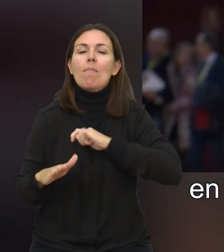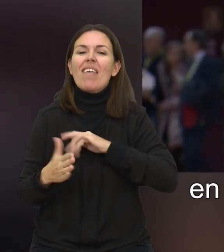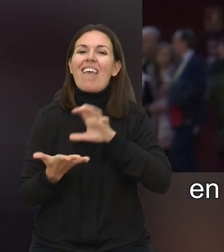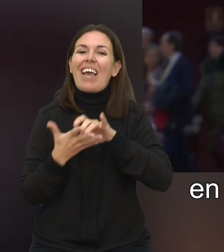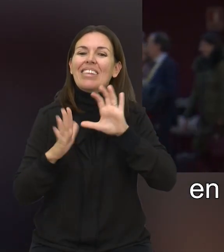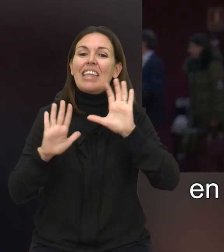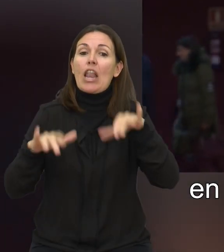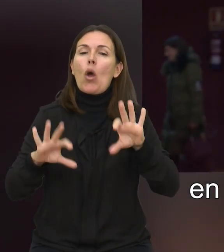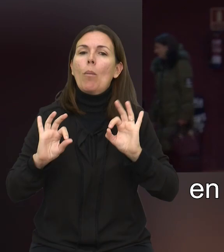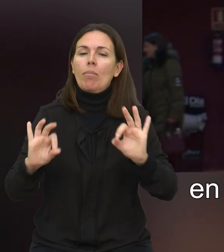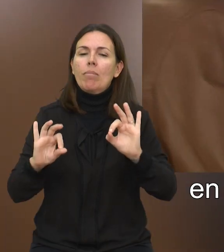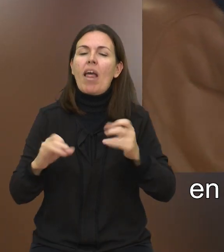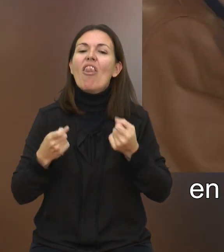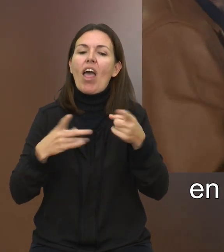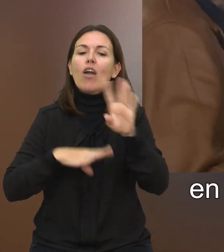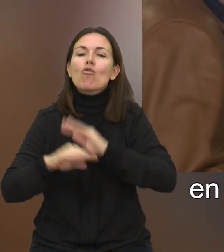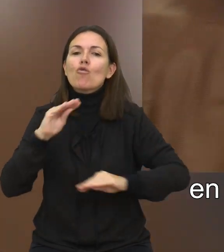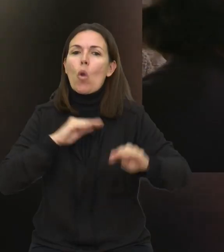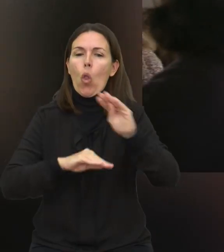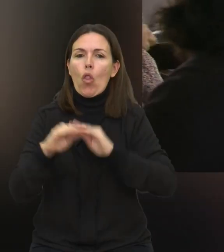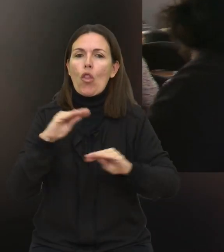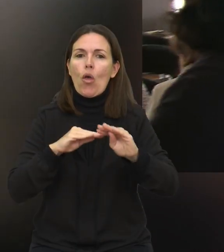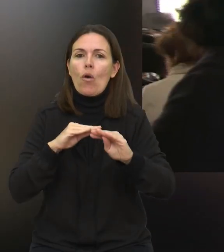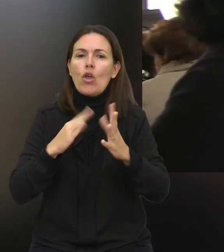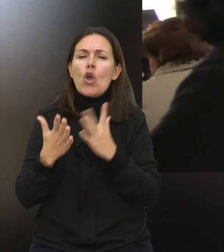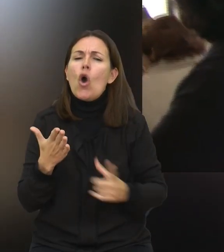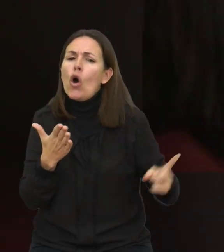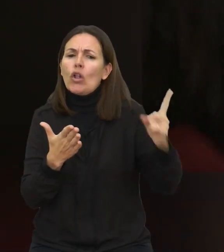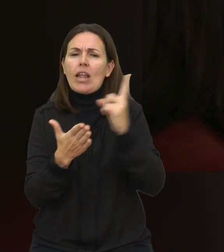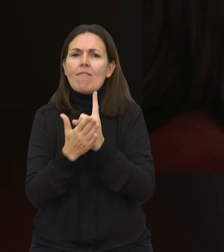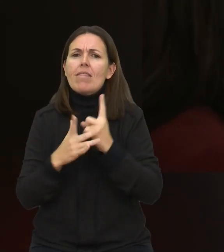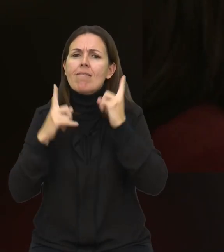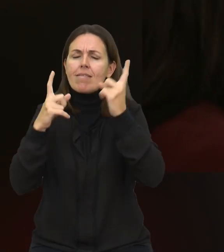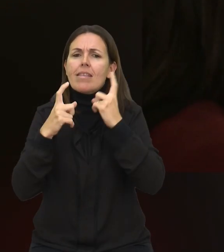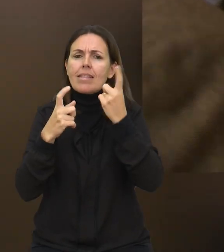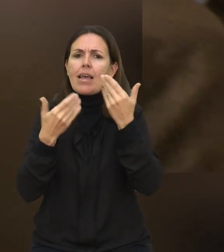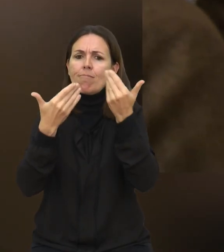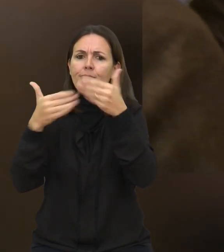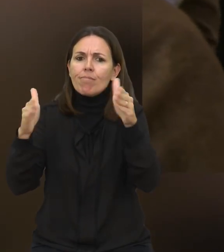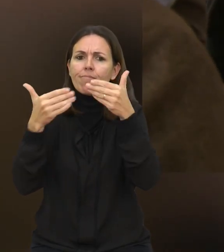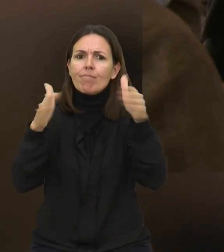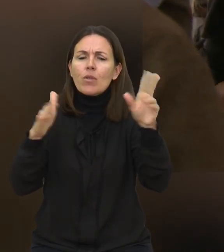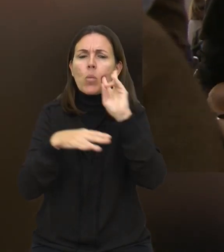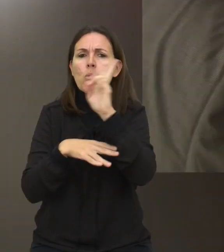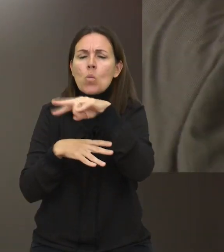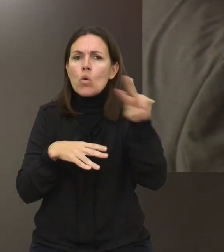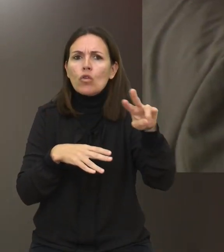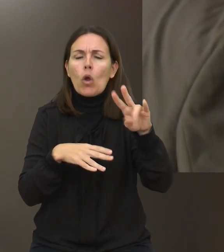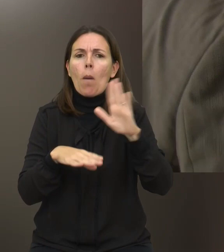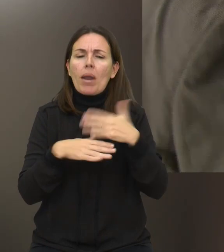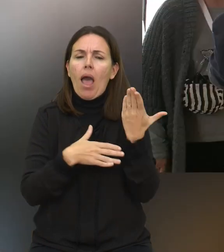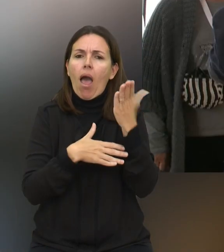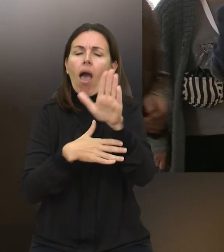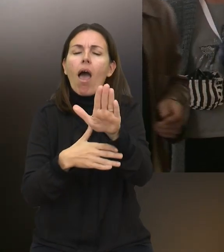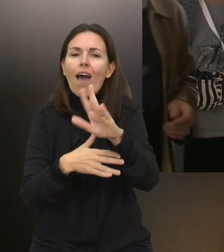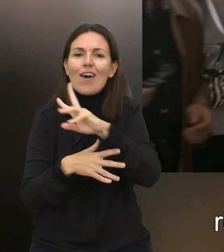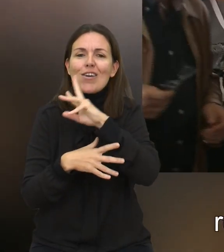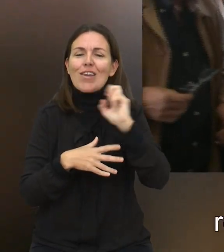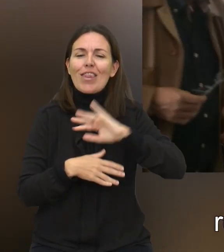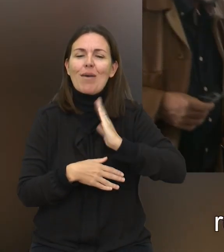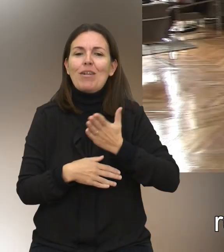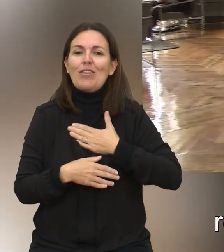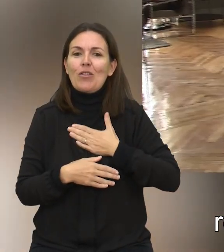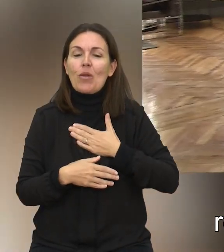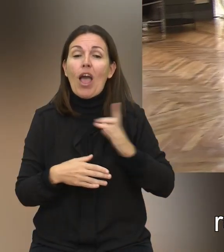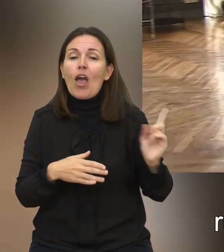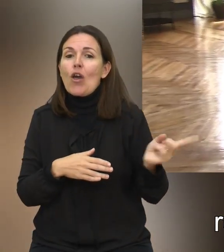a trabajar conjuntamente para poner solución y volver a mostrar nuestra riqueza patrimonial